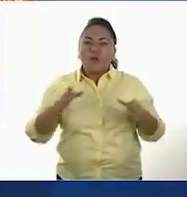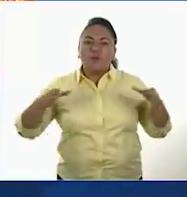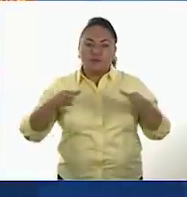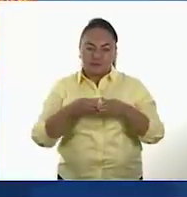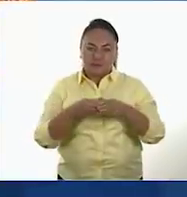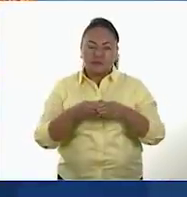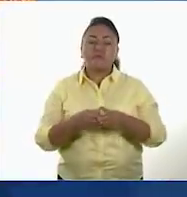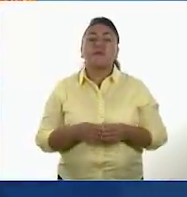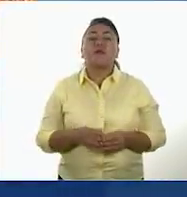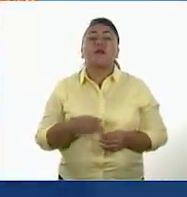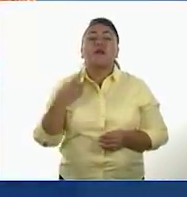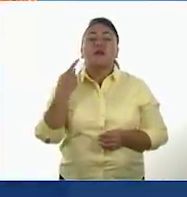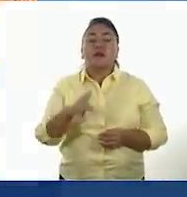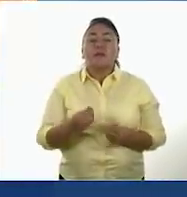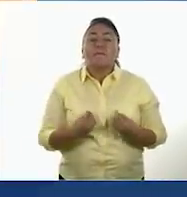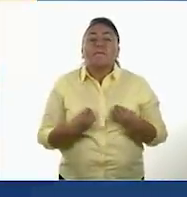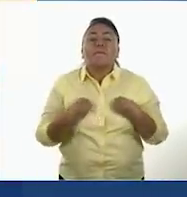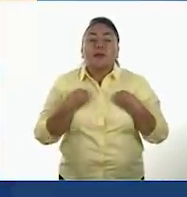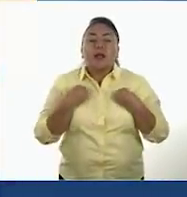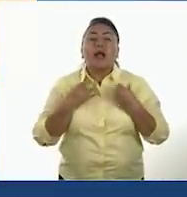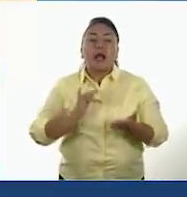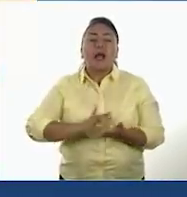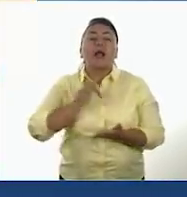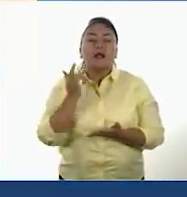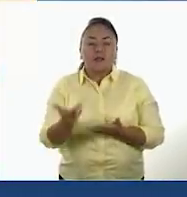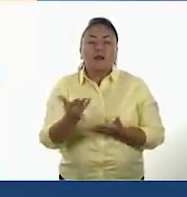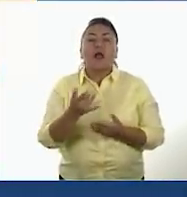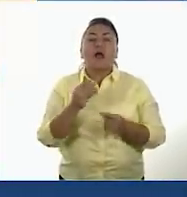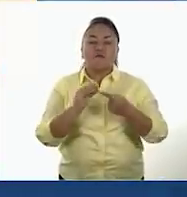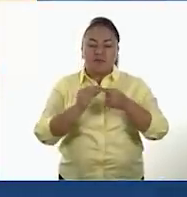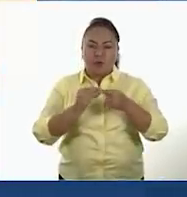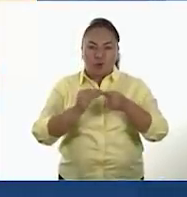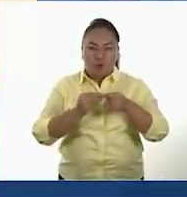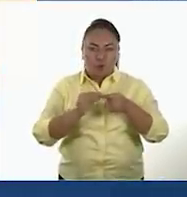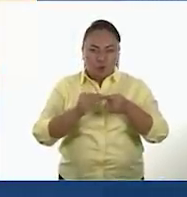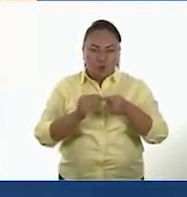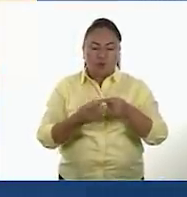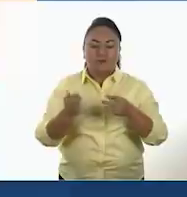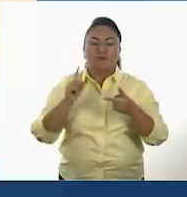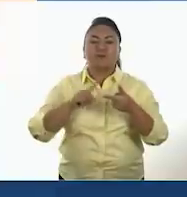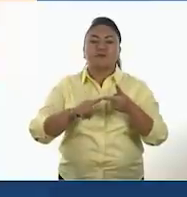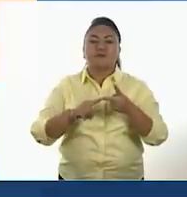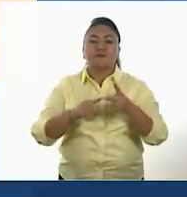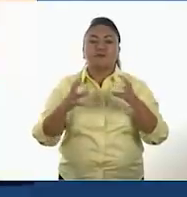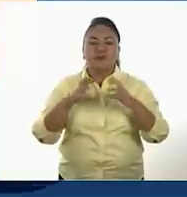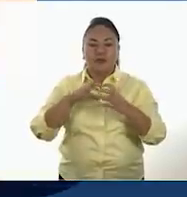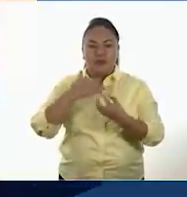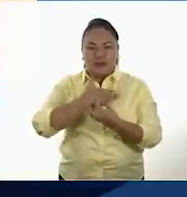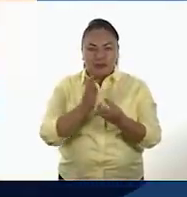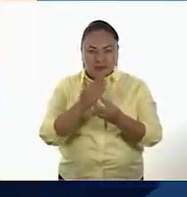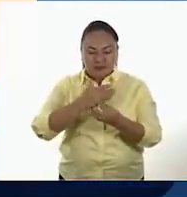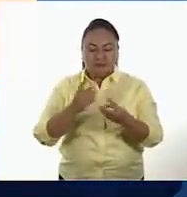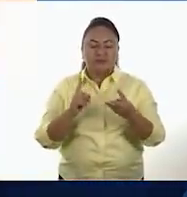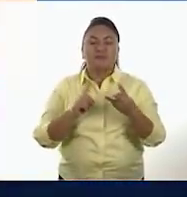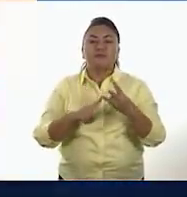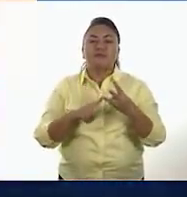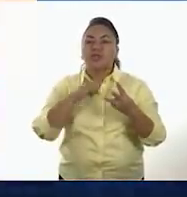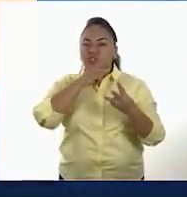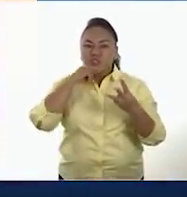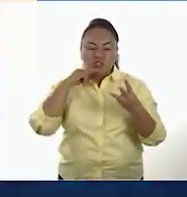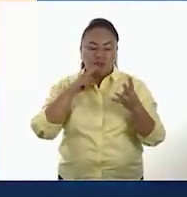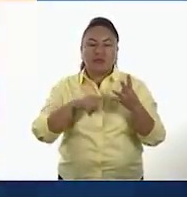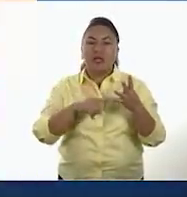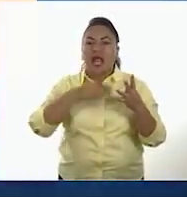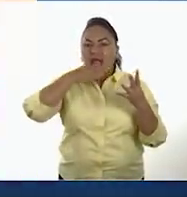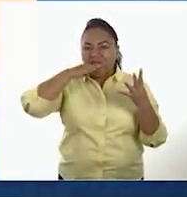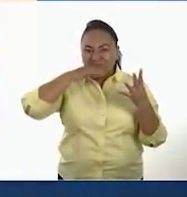Basaron su supervivencia en el cultivo del frijol, la calabaza, el chile, el